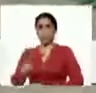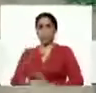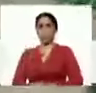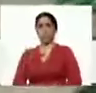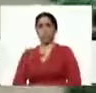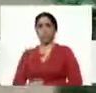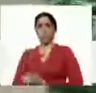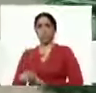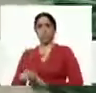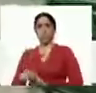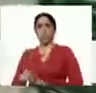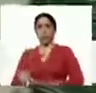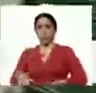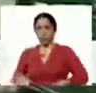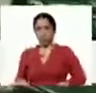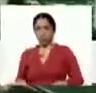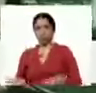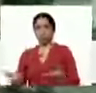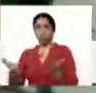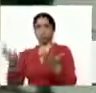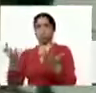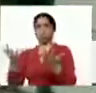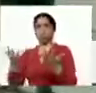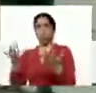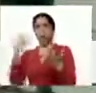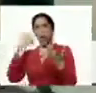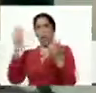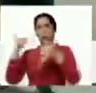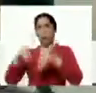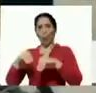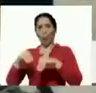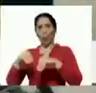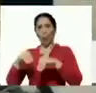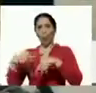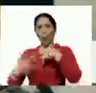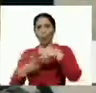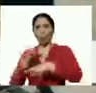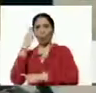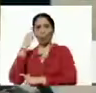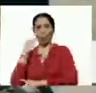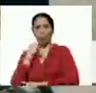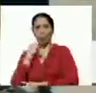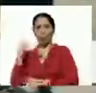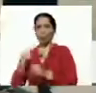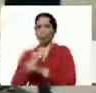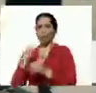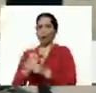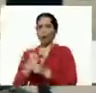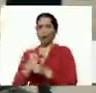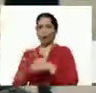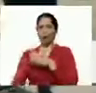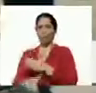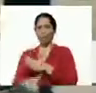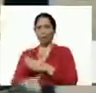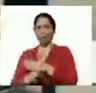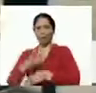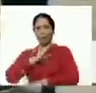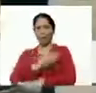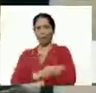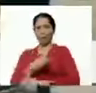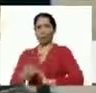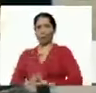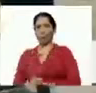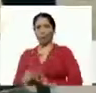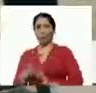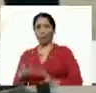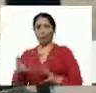forman parte de esos convenios que la revolución bolivariana hoy ha seguido trabajando firme y contundente bueno estas cosechadoras